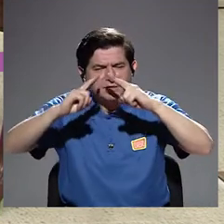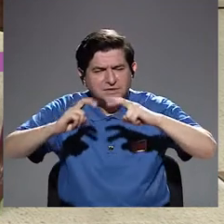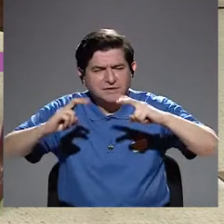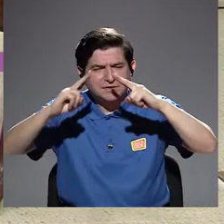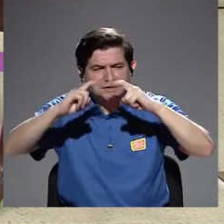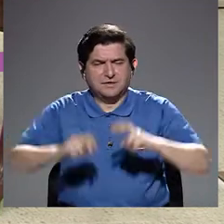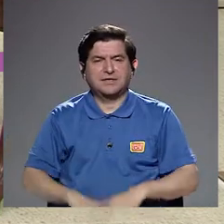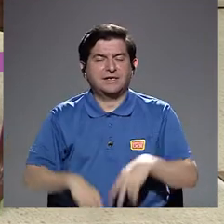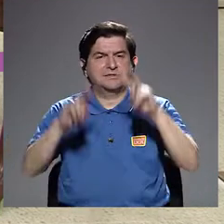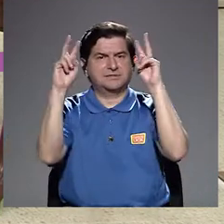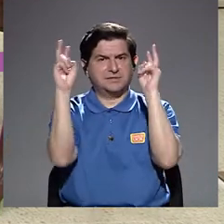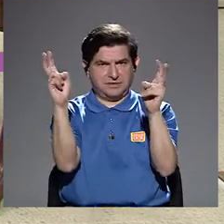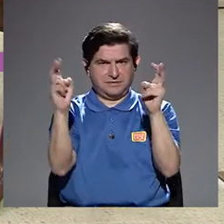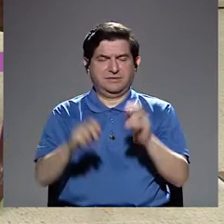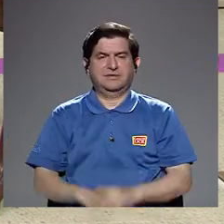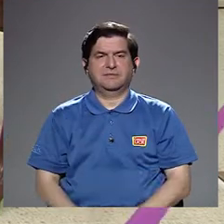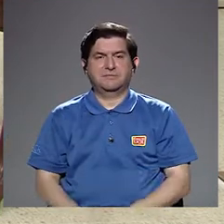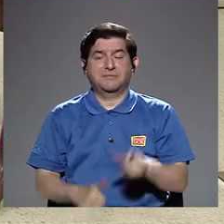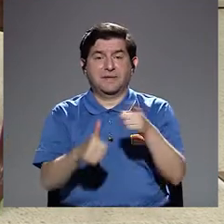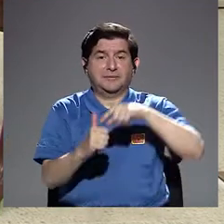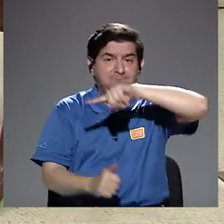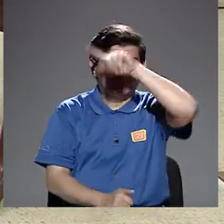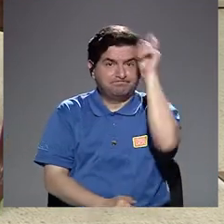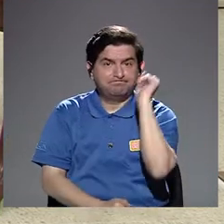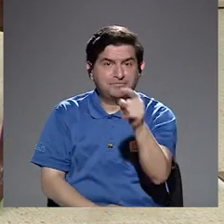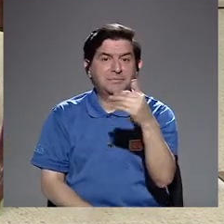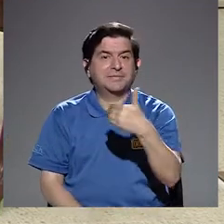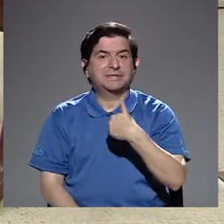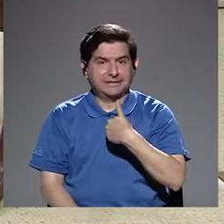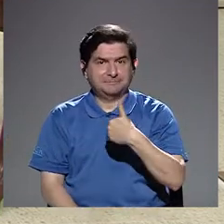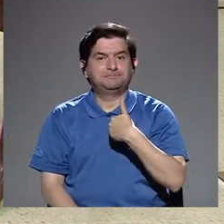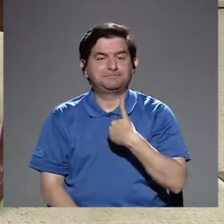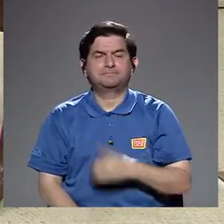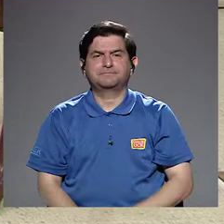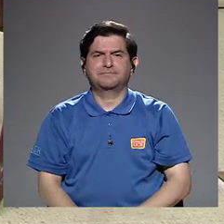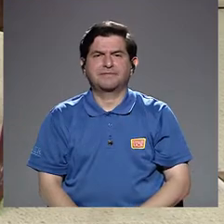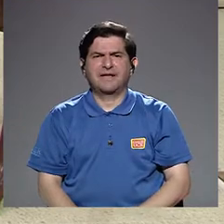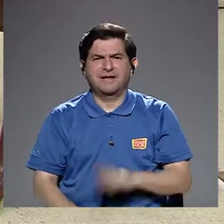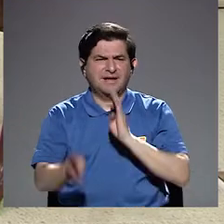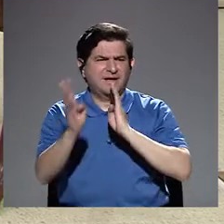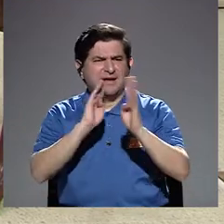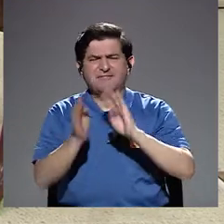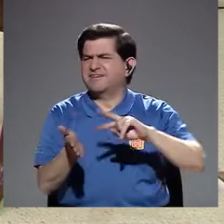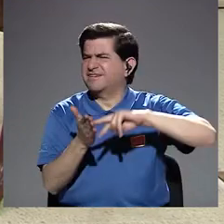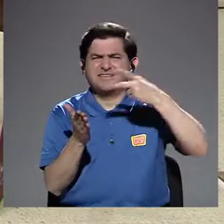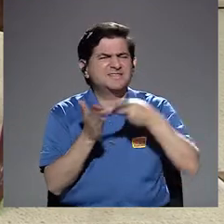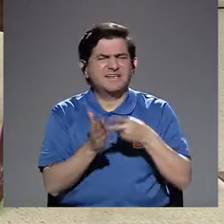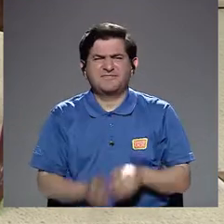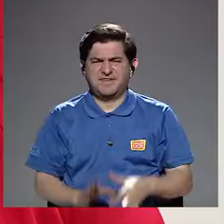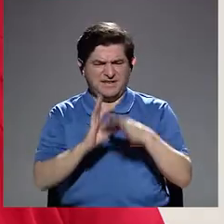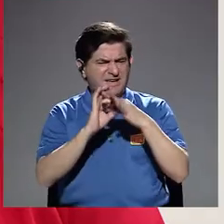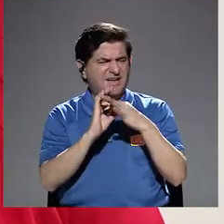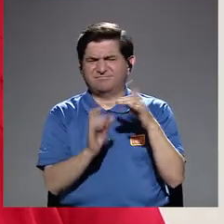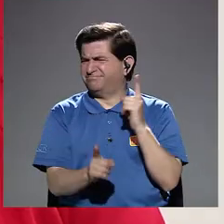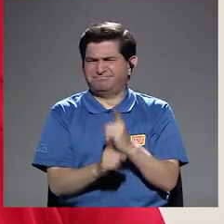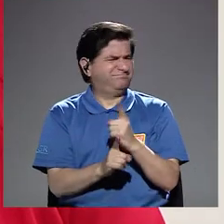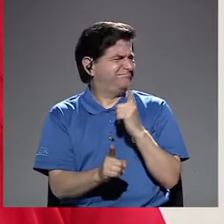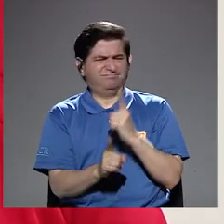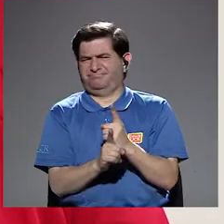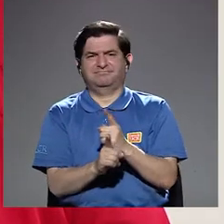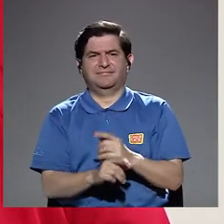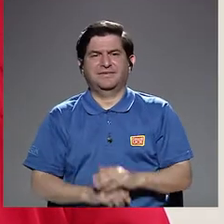poco acerca de este tema. Y justo es la primera pregunta que le tengo, que conversemos acerca de qué son las relaciones impropias.